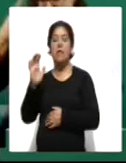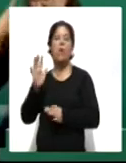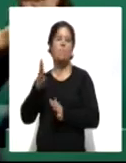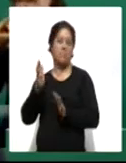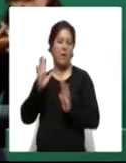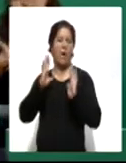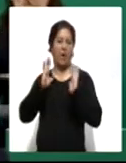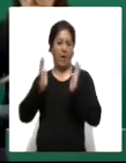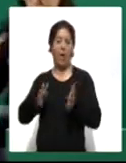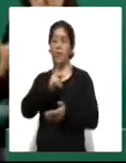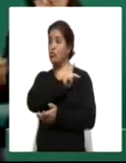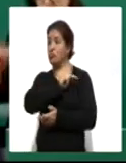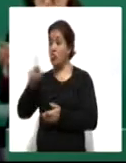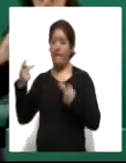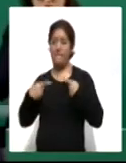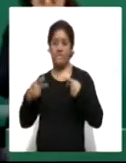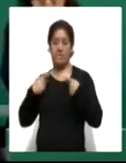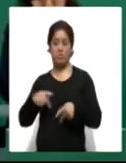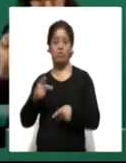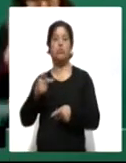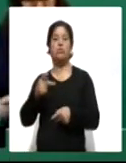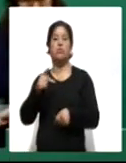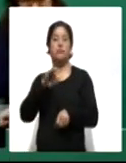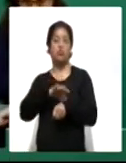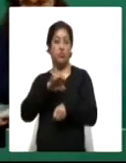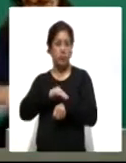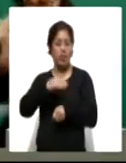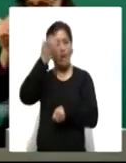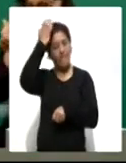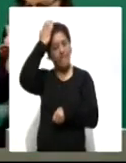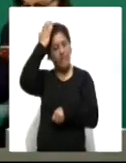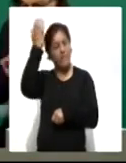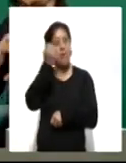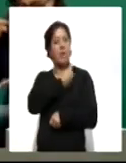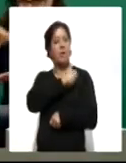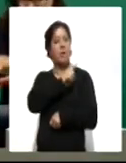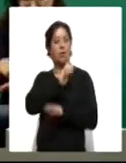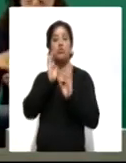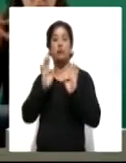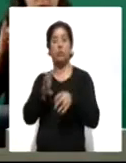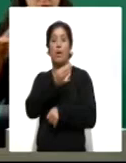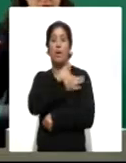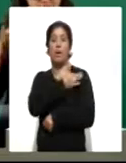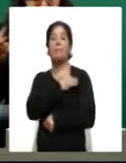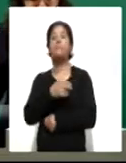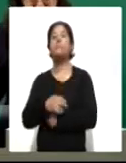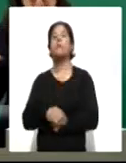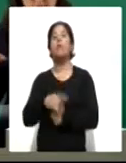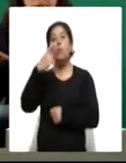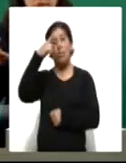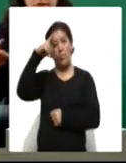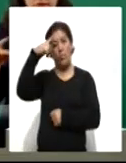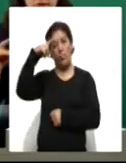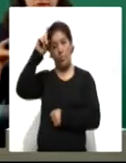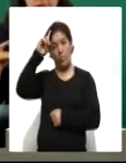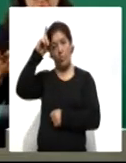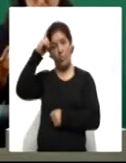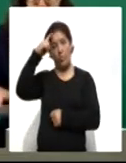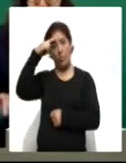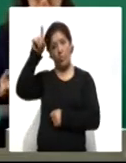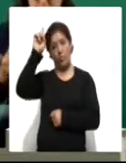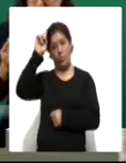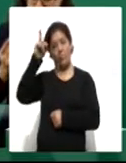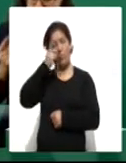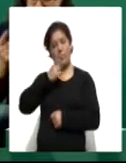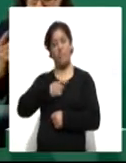del sector salud al frente de la lucha contra la pandemia. Hugo López-Gatell Ramírez, subsecretario de Prevención y Promoción de la Salud, explicó que